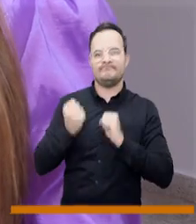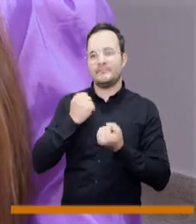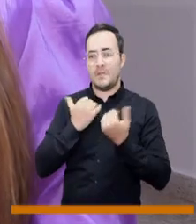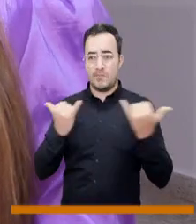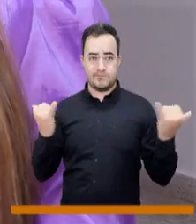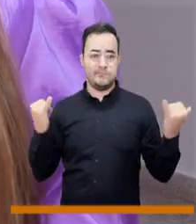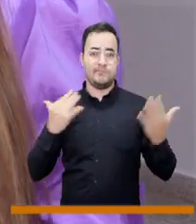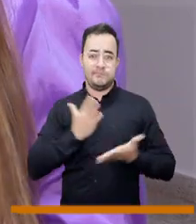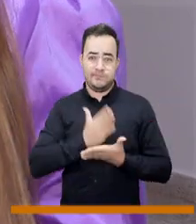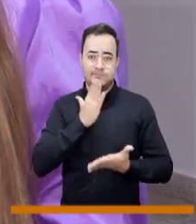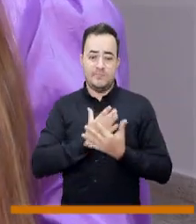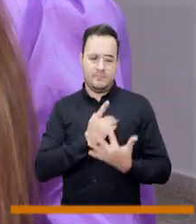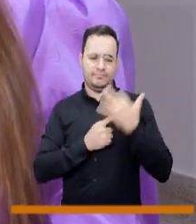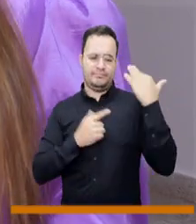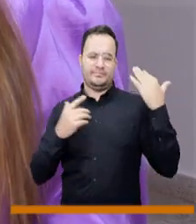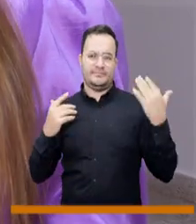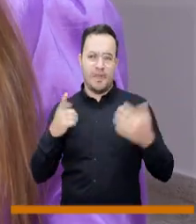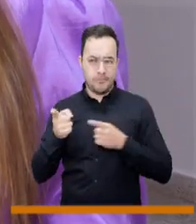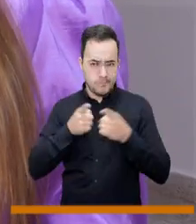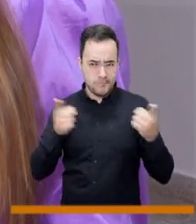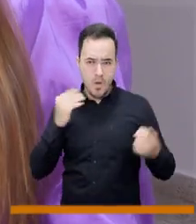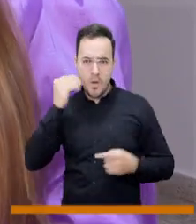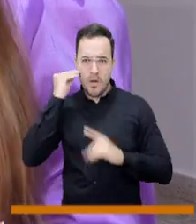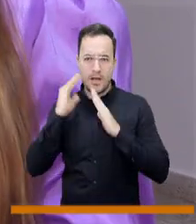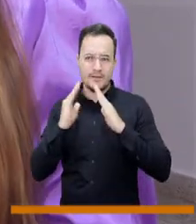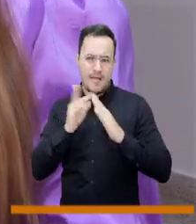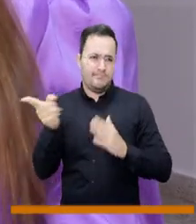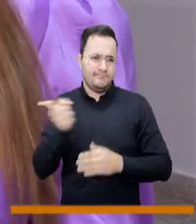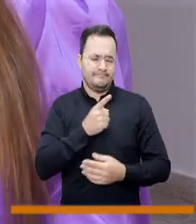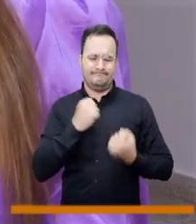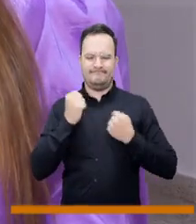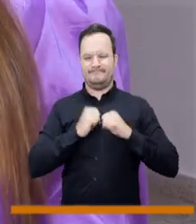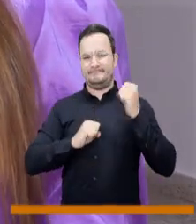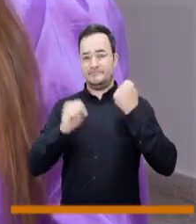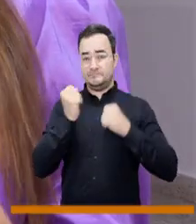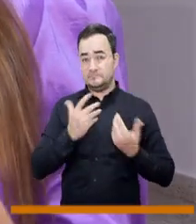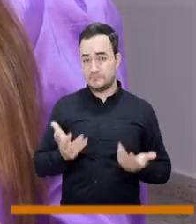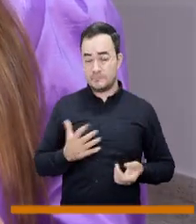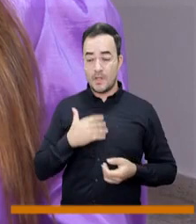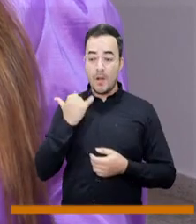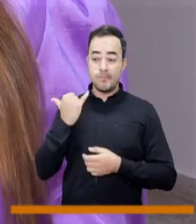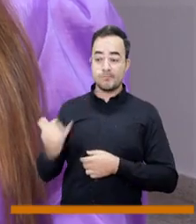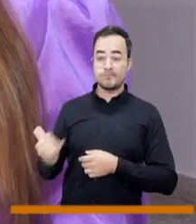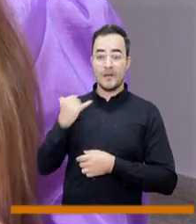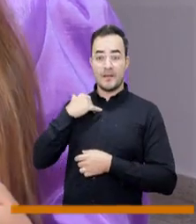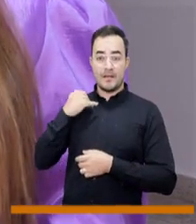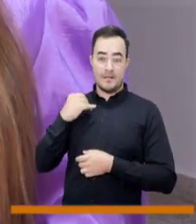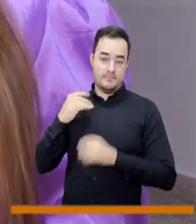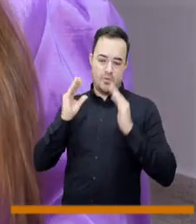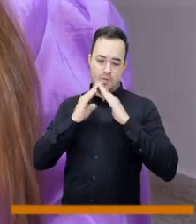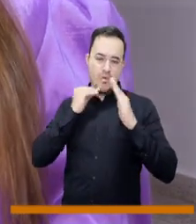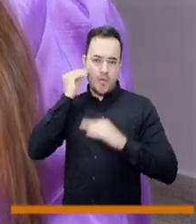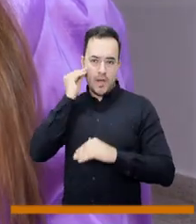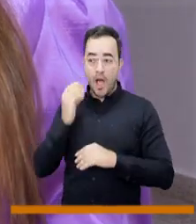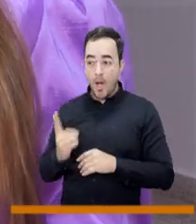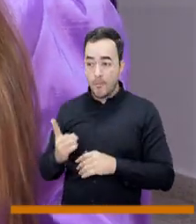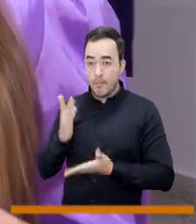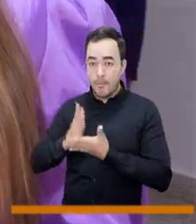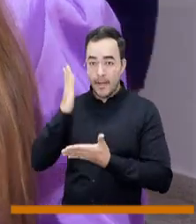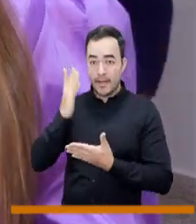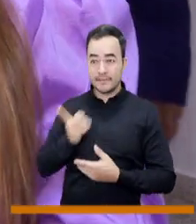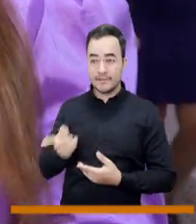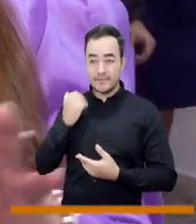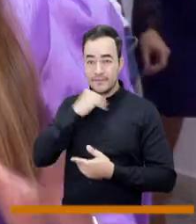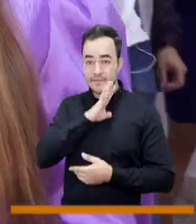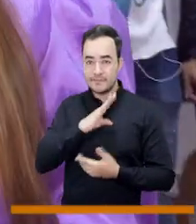un tema que está generando muchísimas dificultades para todas las familias. De estar enferma, un integrante de la familia, eso